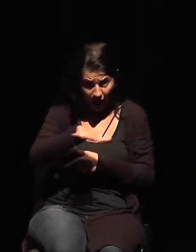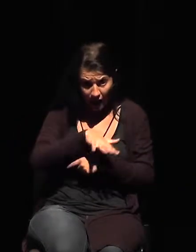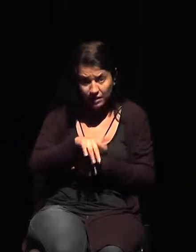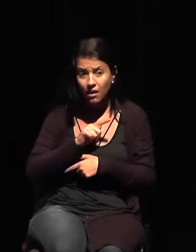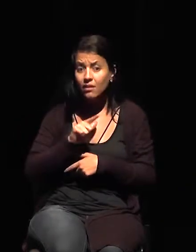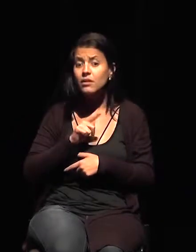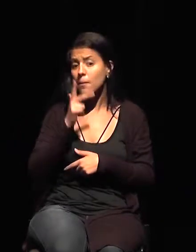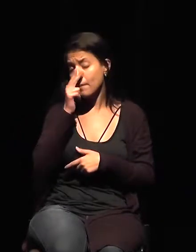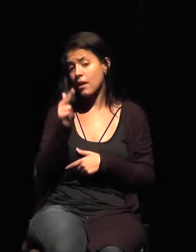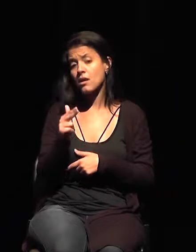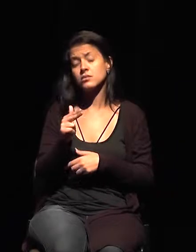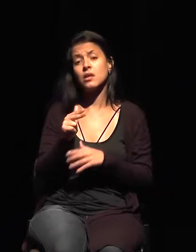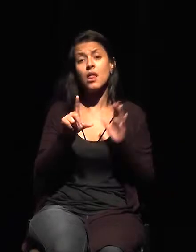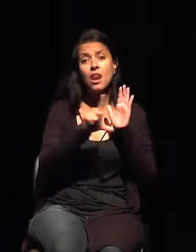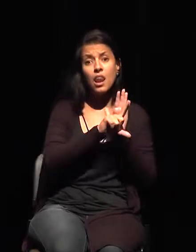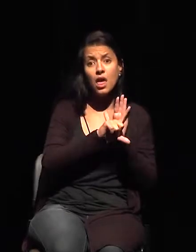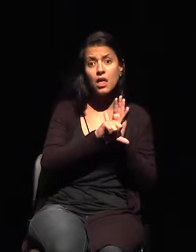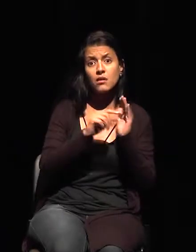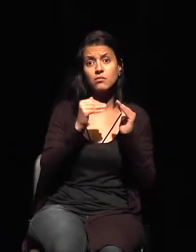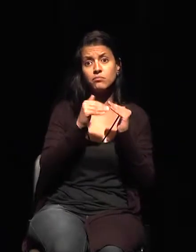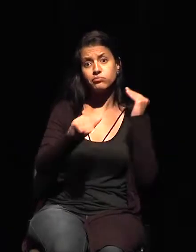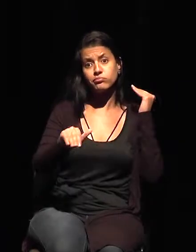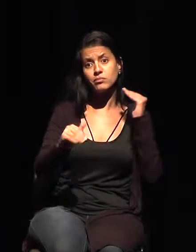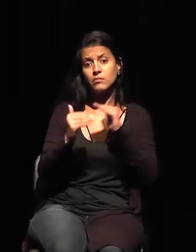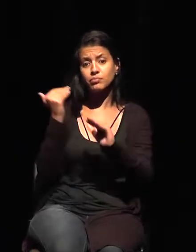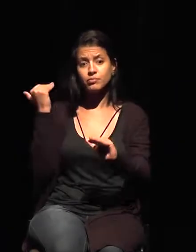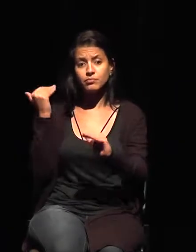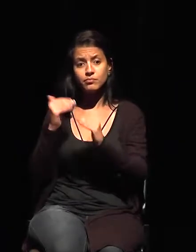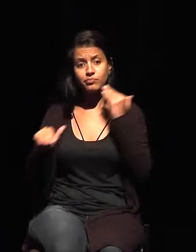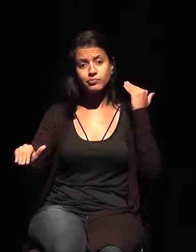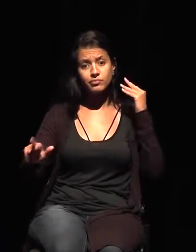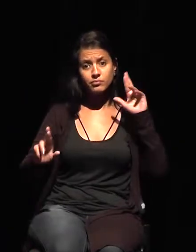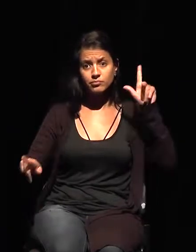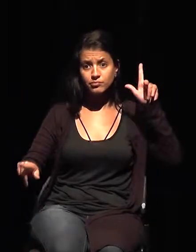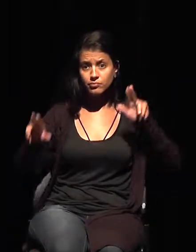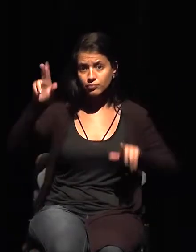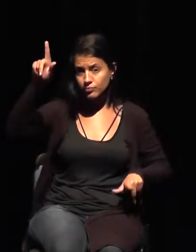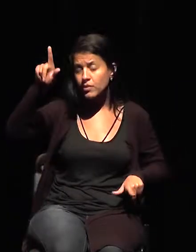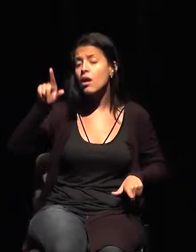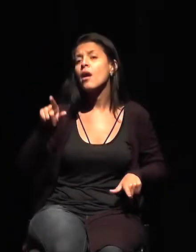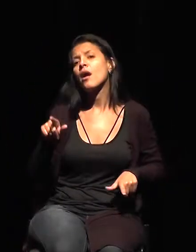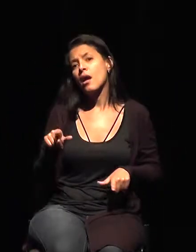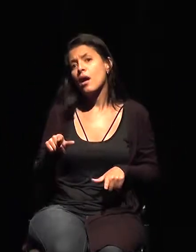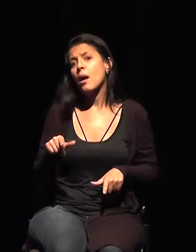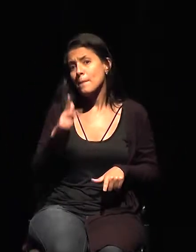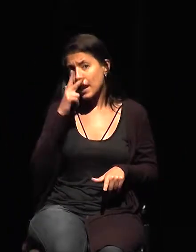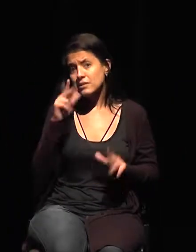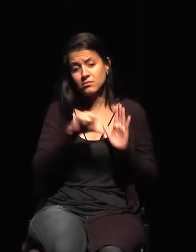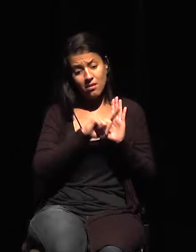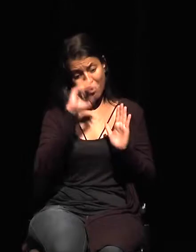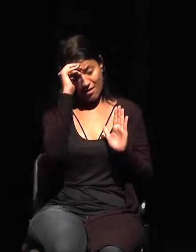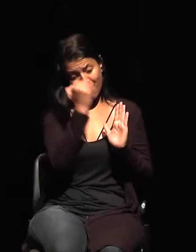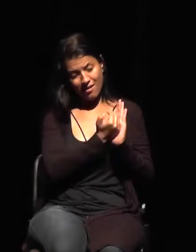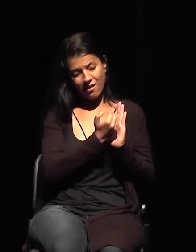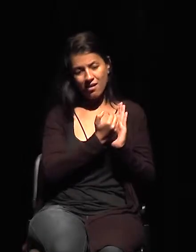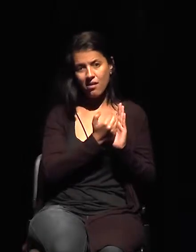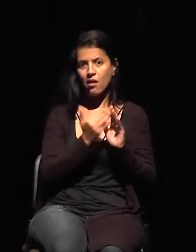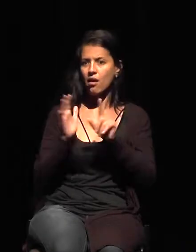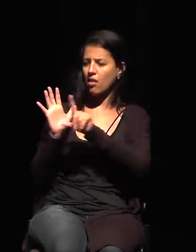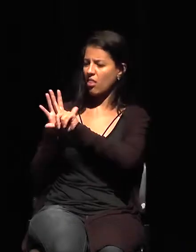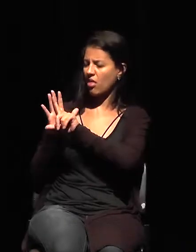que a veces nos hacen respetar algunas y no tanto las otras.